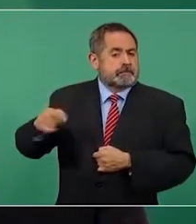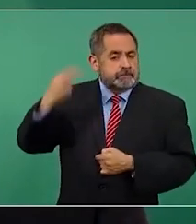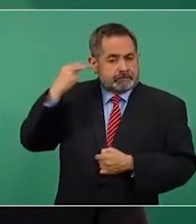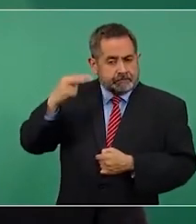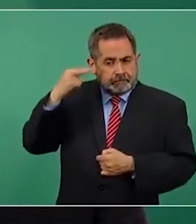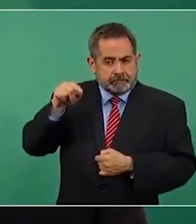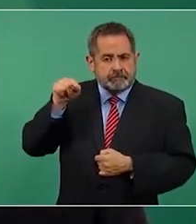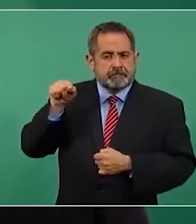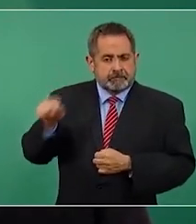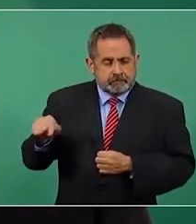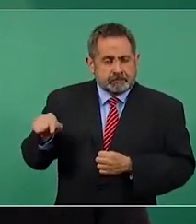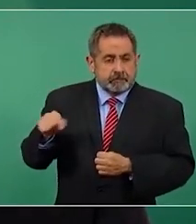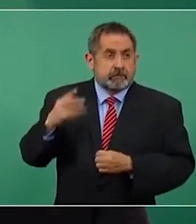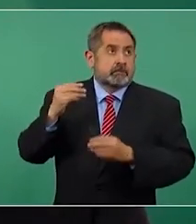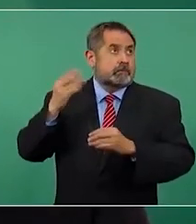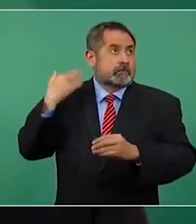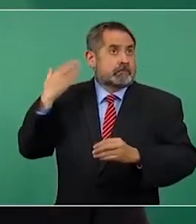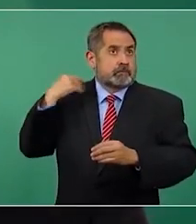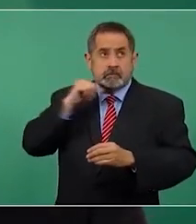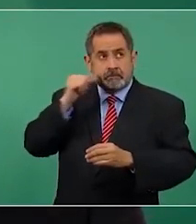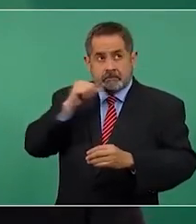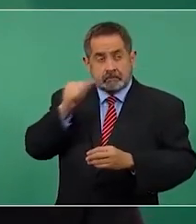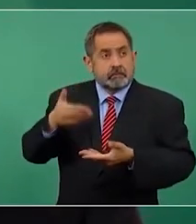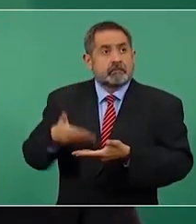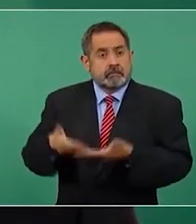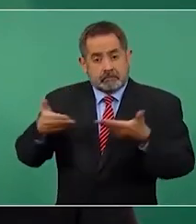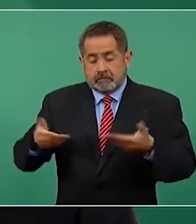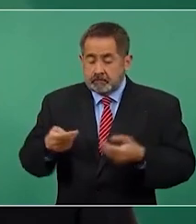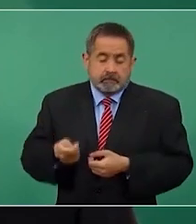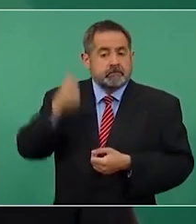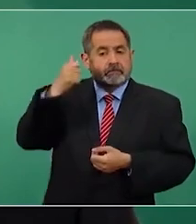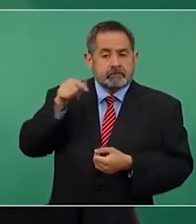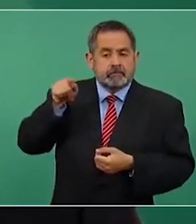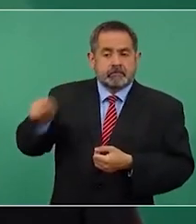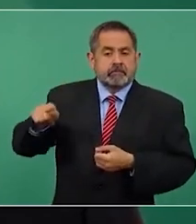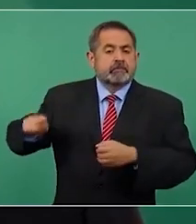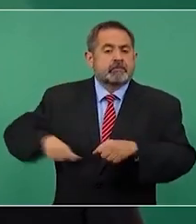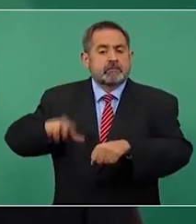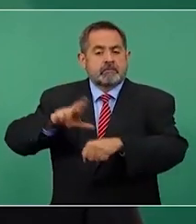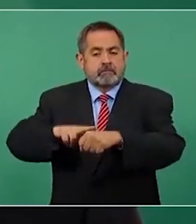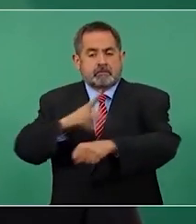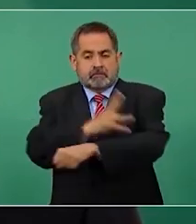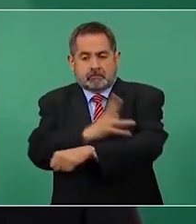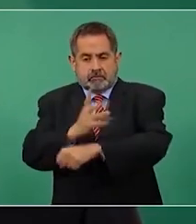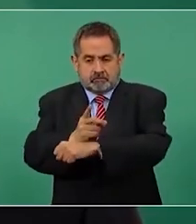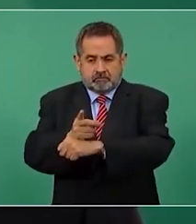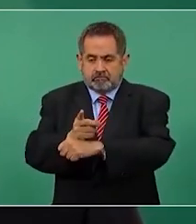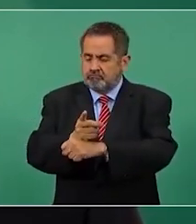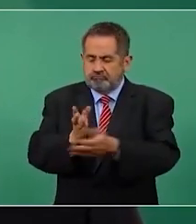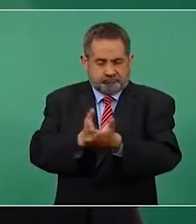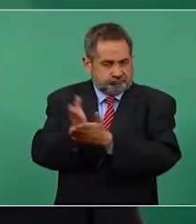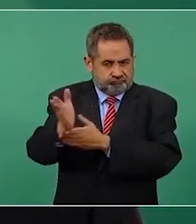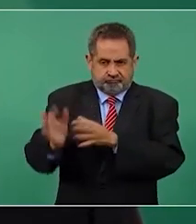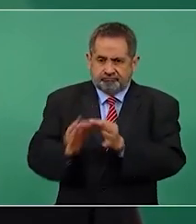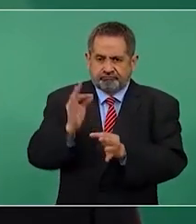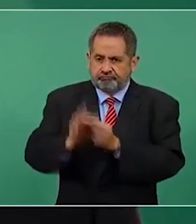en bastante tiempo se tiene un gobernador honesto, íntegro,